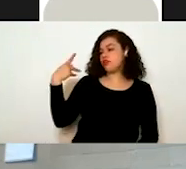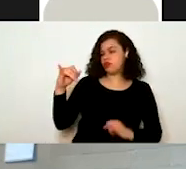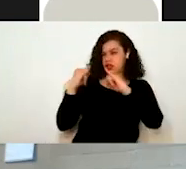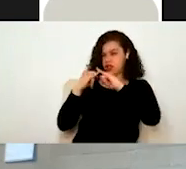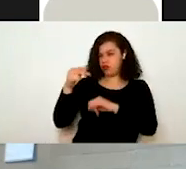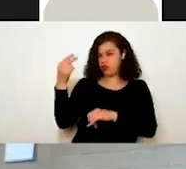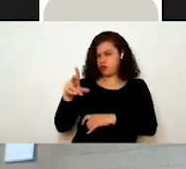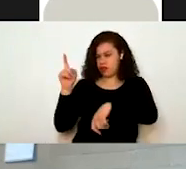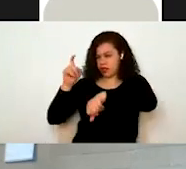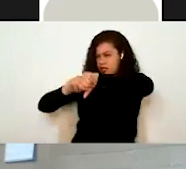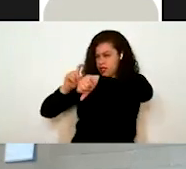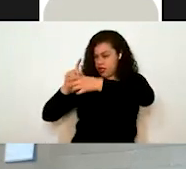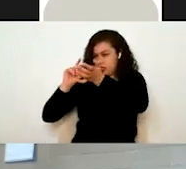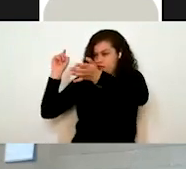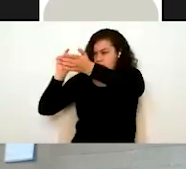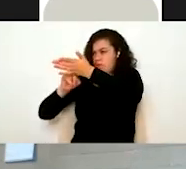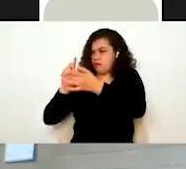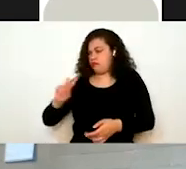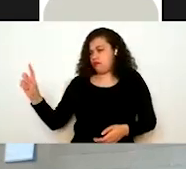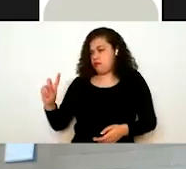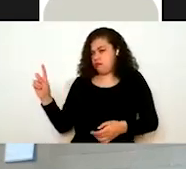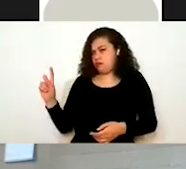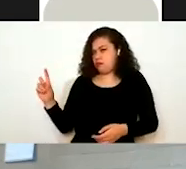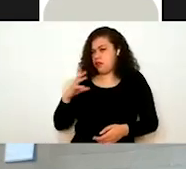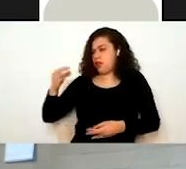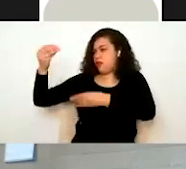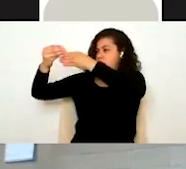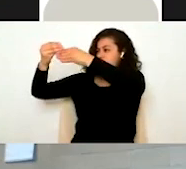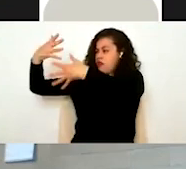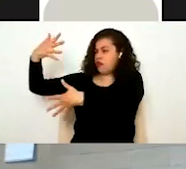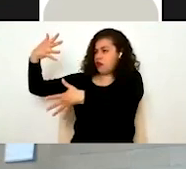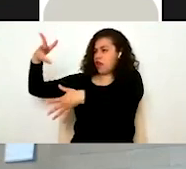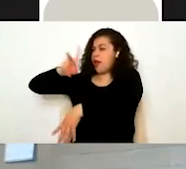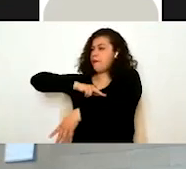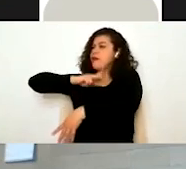ustedes le dan clic, después les aparece este menú, le dan en mi perfil.